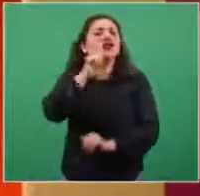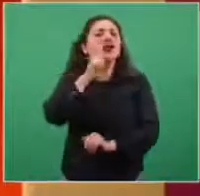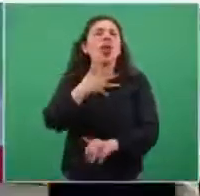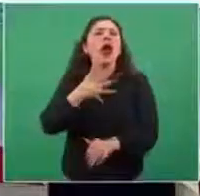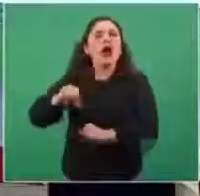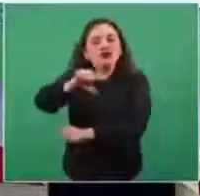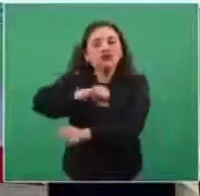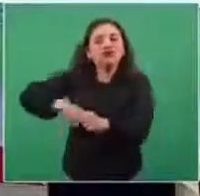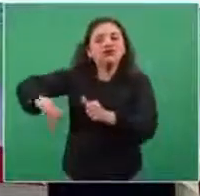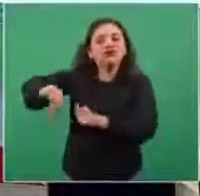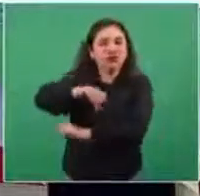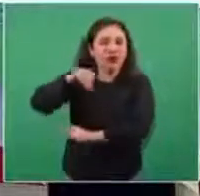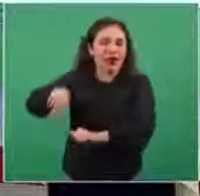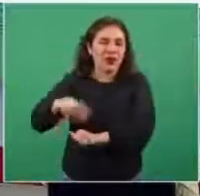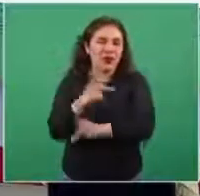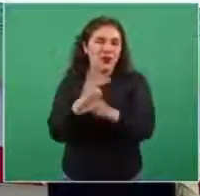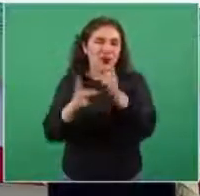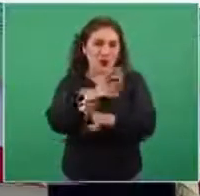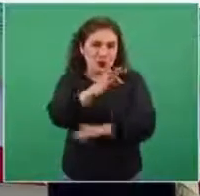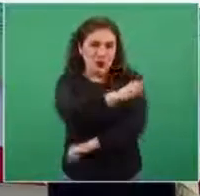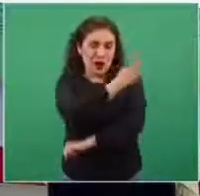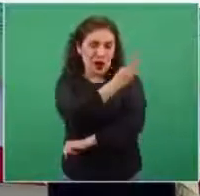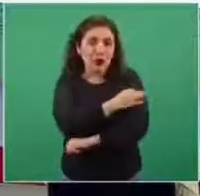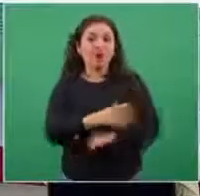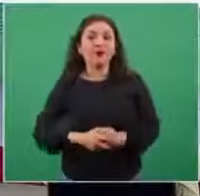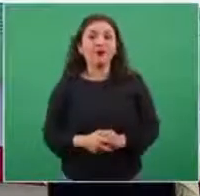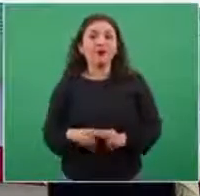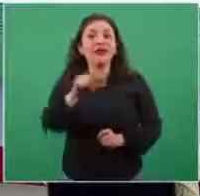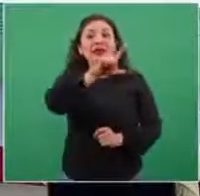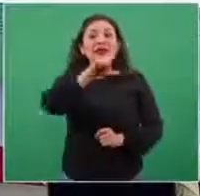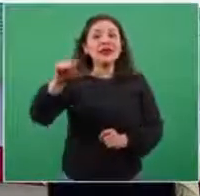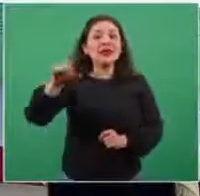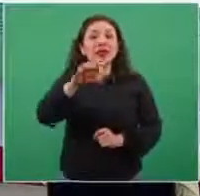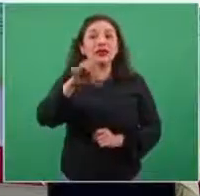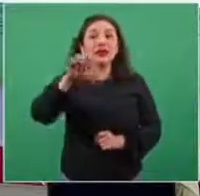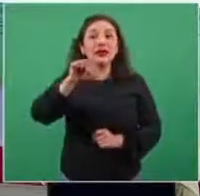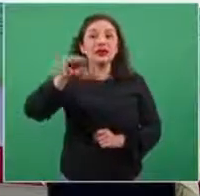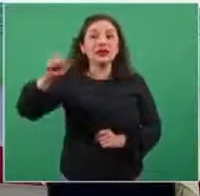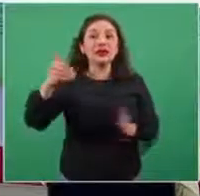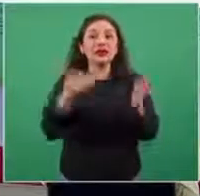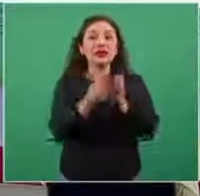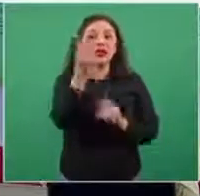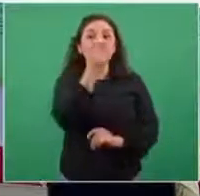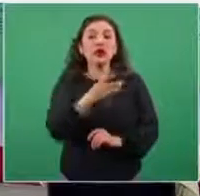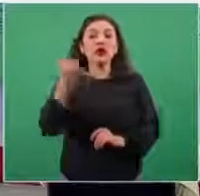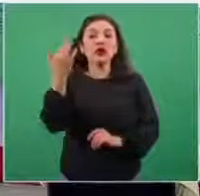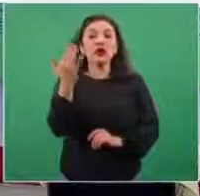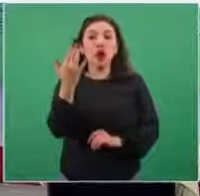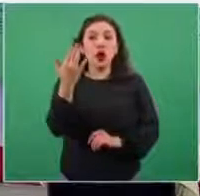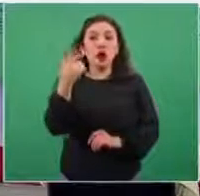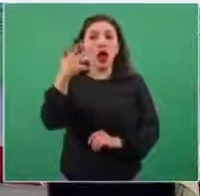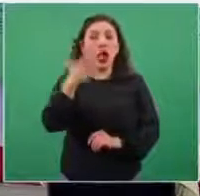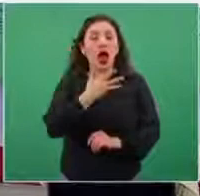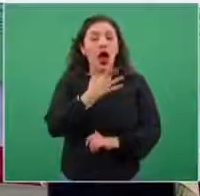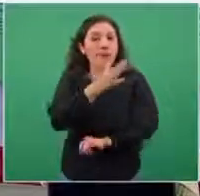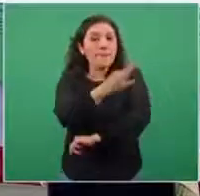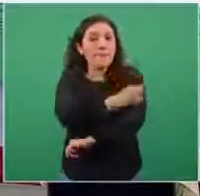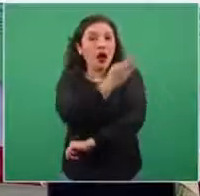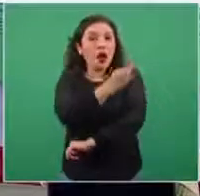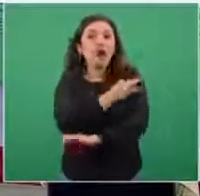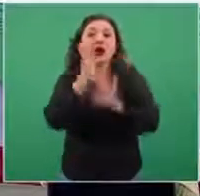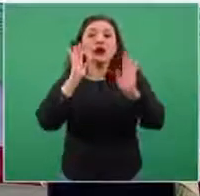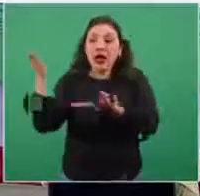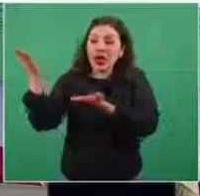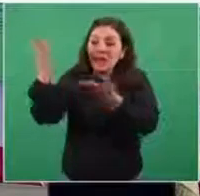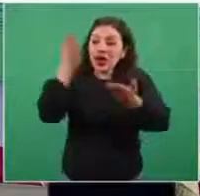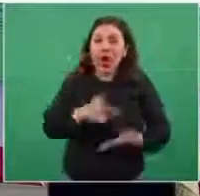recambio de este producto. 766 mil 350 dosis están en el país o han llegado al